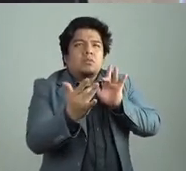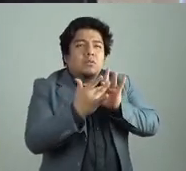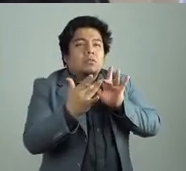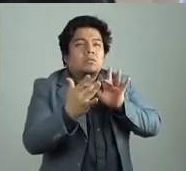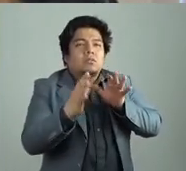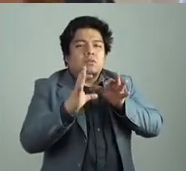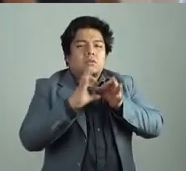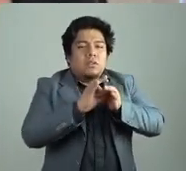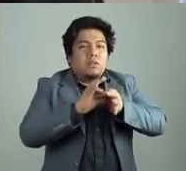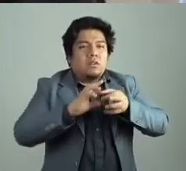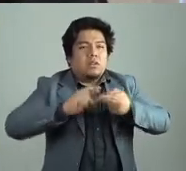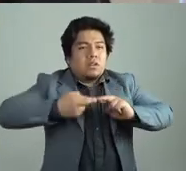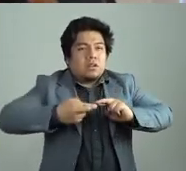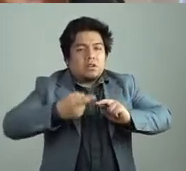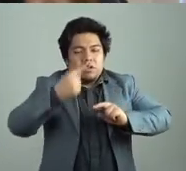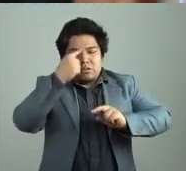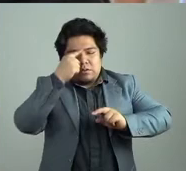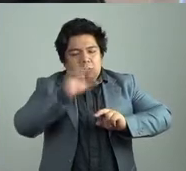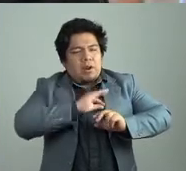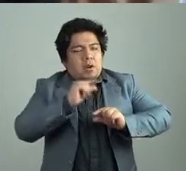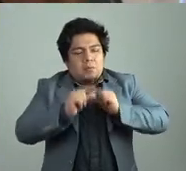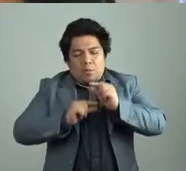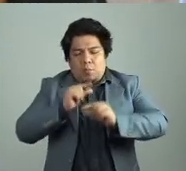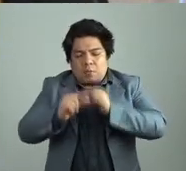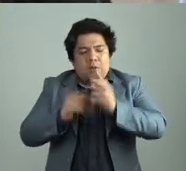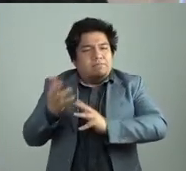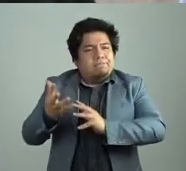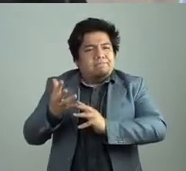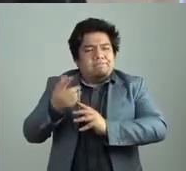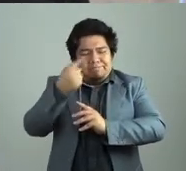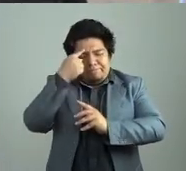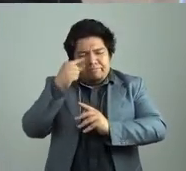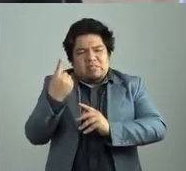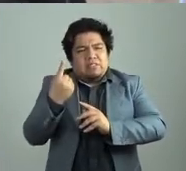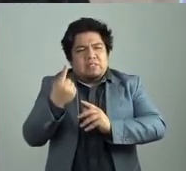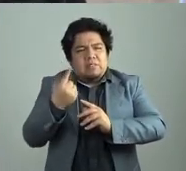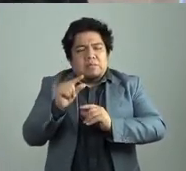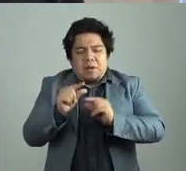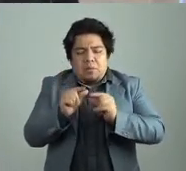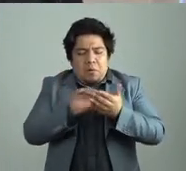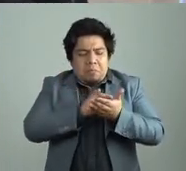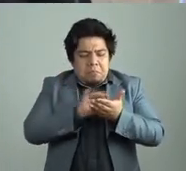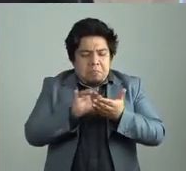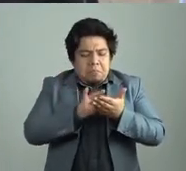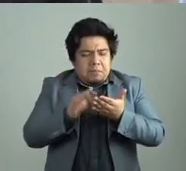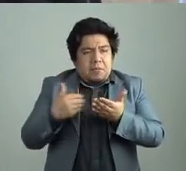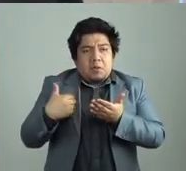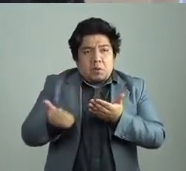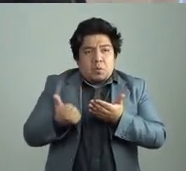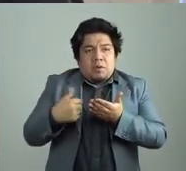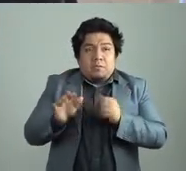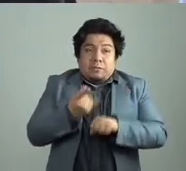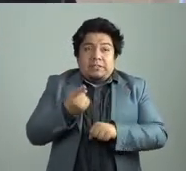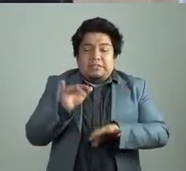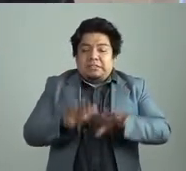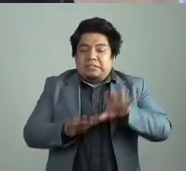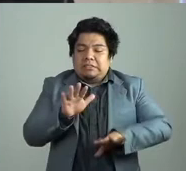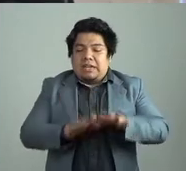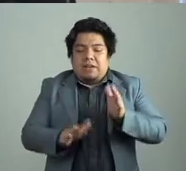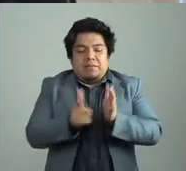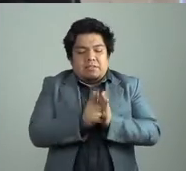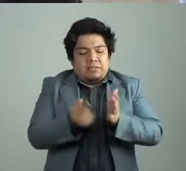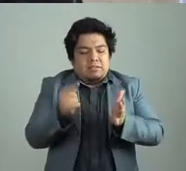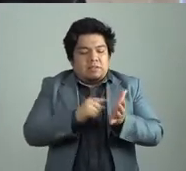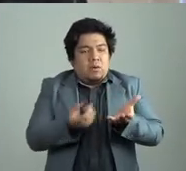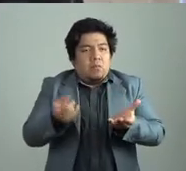sino que es un tiempo que se va creando precisamente para poder entender de una manera mucho más compleja la realidad de todos los días,